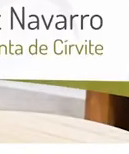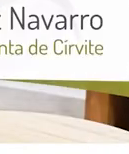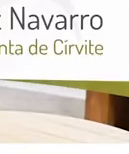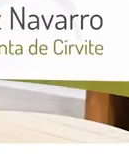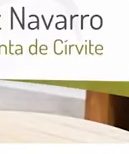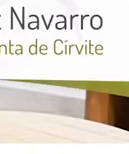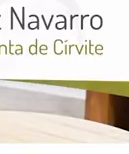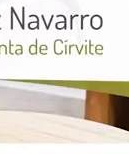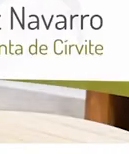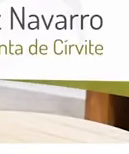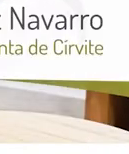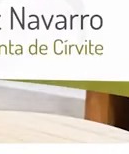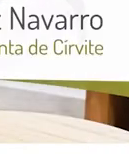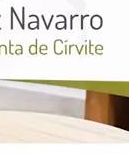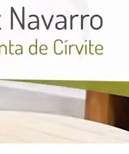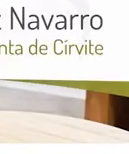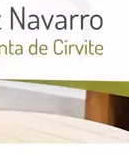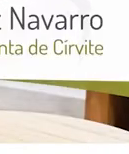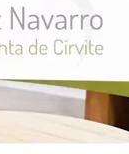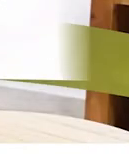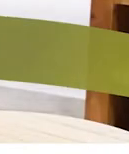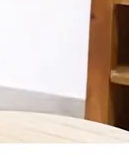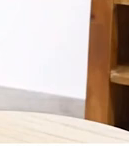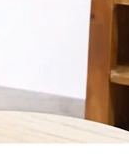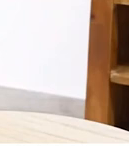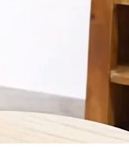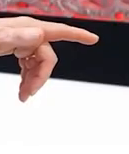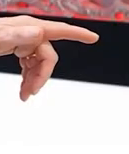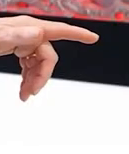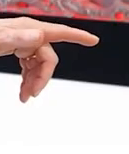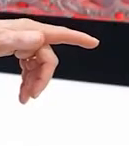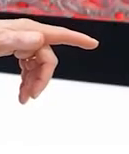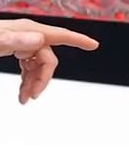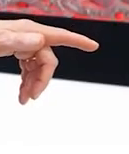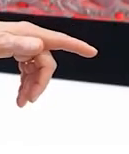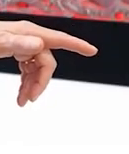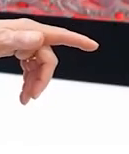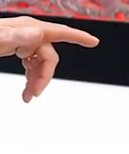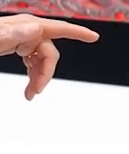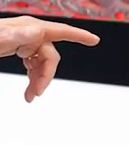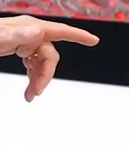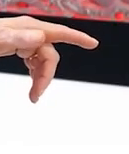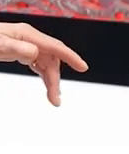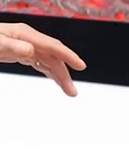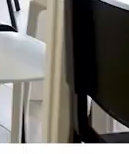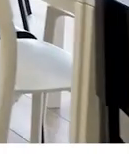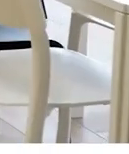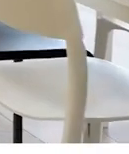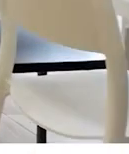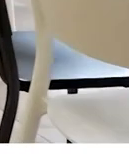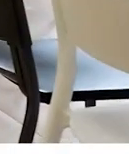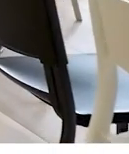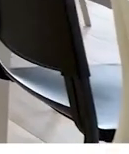Queremos hacer que este proyecto Tan especial Forme parte de todos nosotros Y no solo de todos nosotros También de vosotros Buscamos